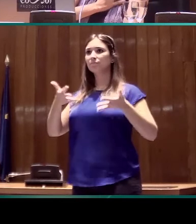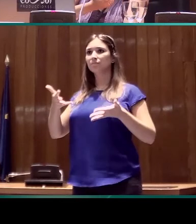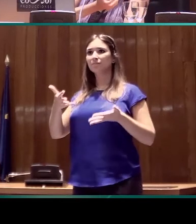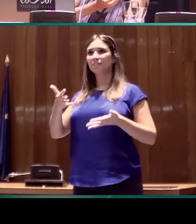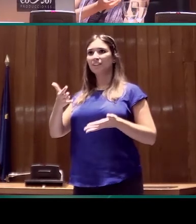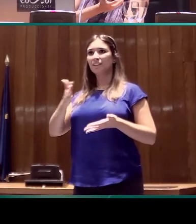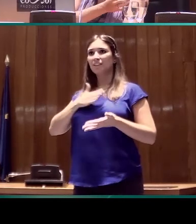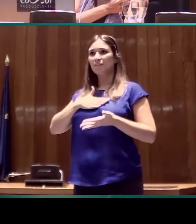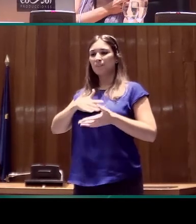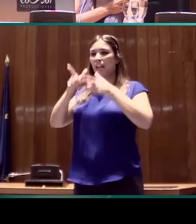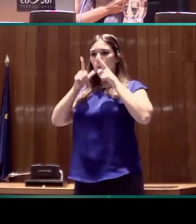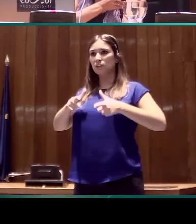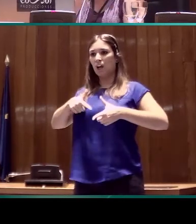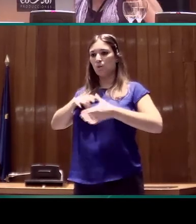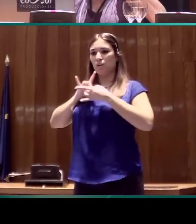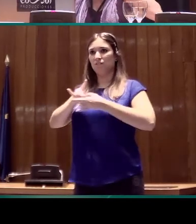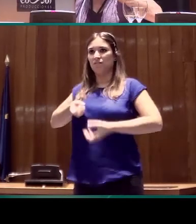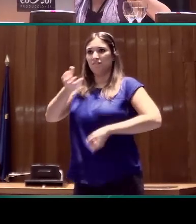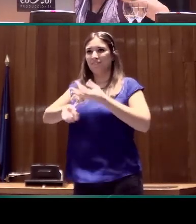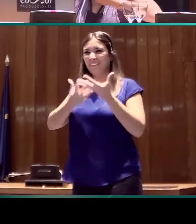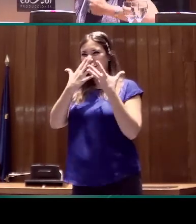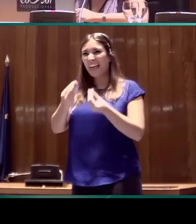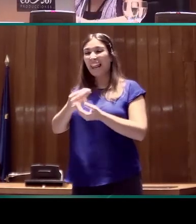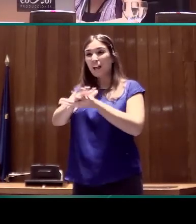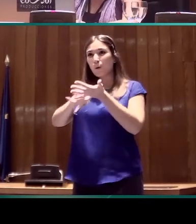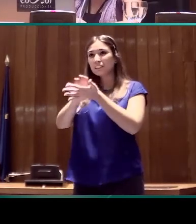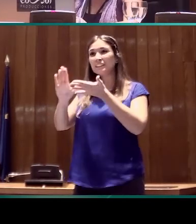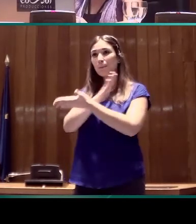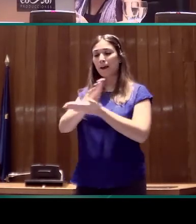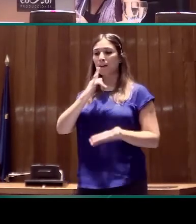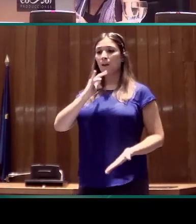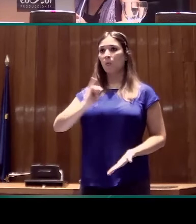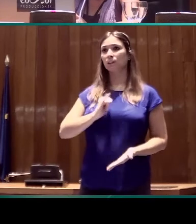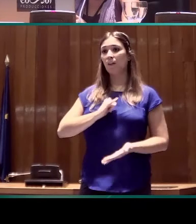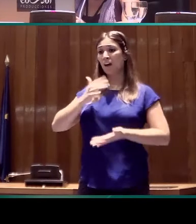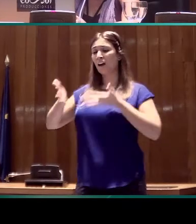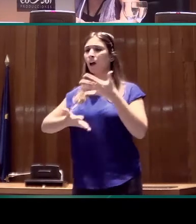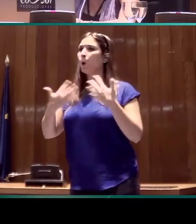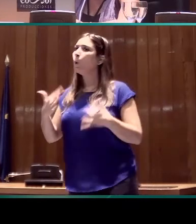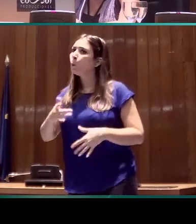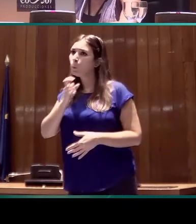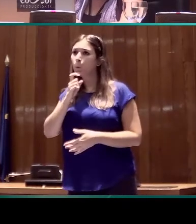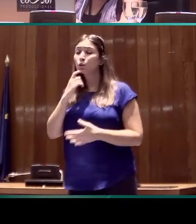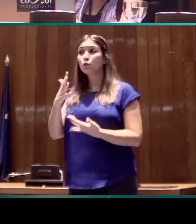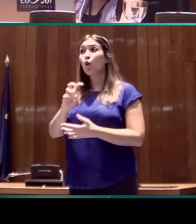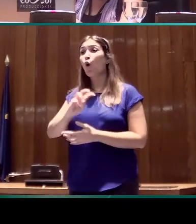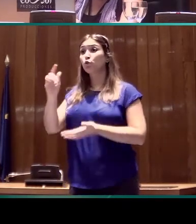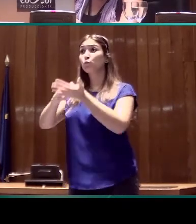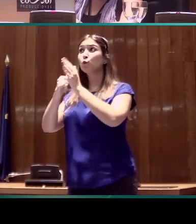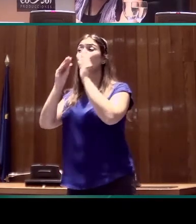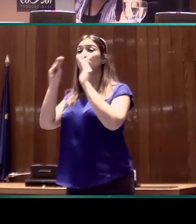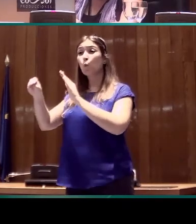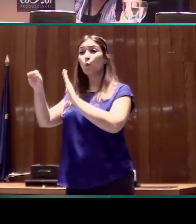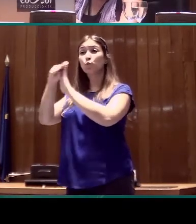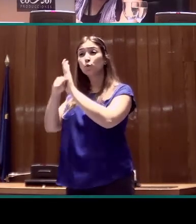propios datos lingüísticos. En lengua de signos esto es muy difícil, pero estamos siguiendo los protocolos estándares que se siguen en otros proyectos.